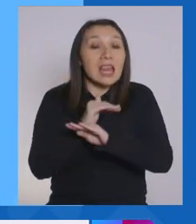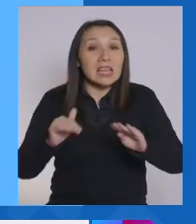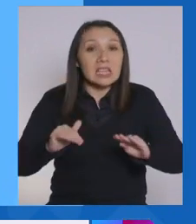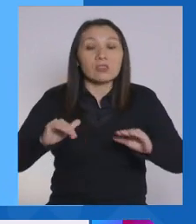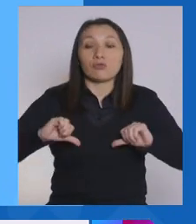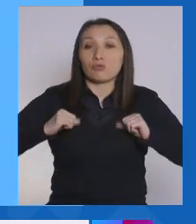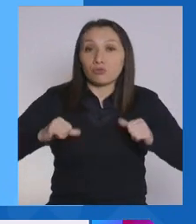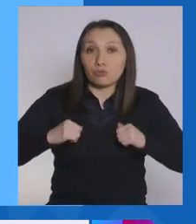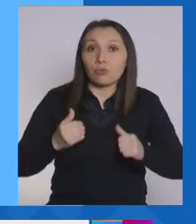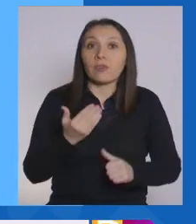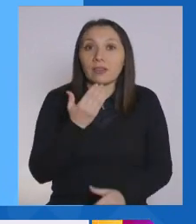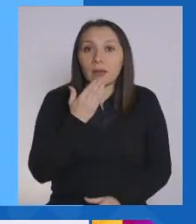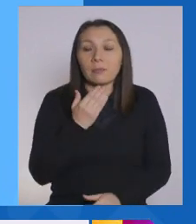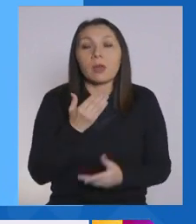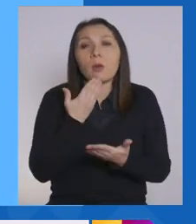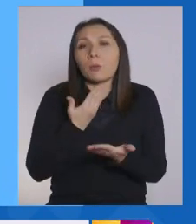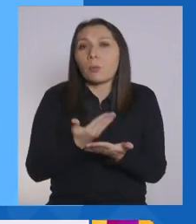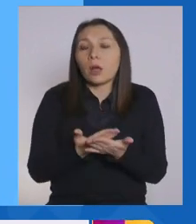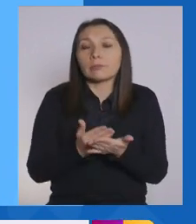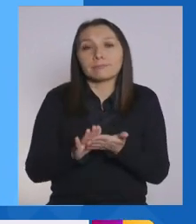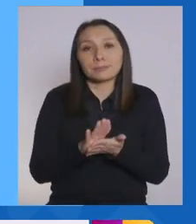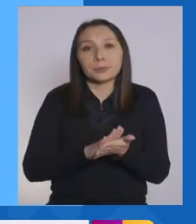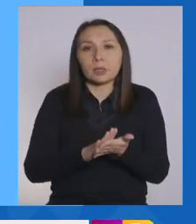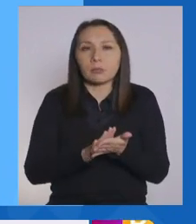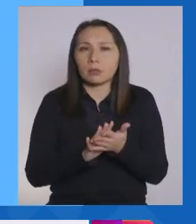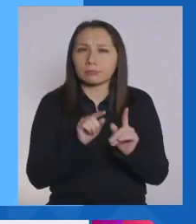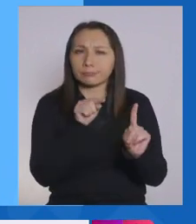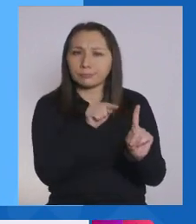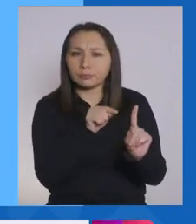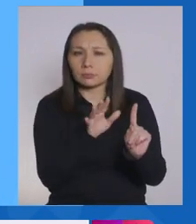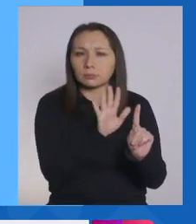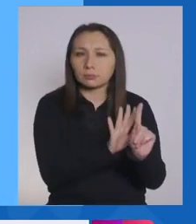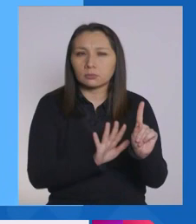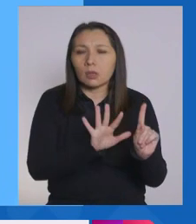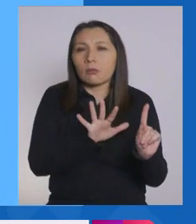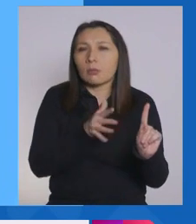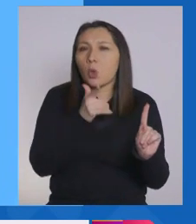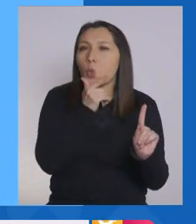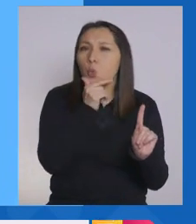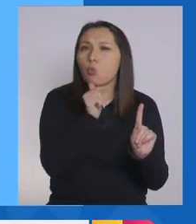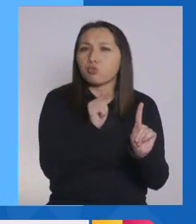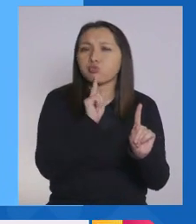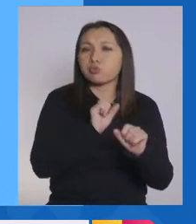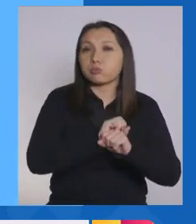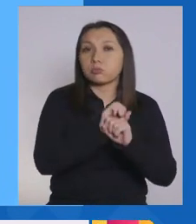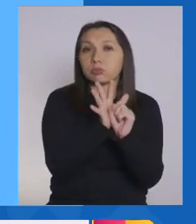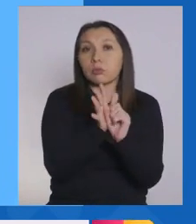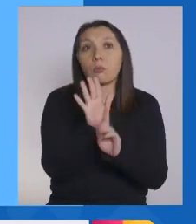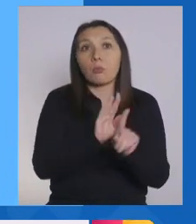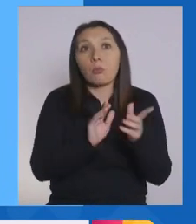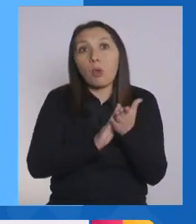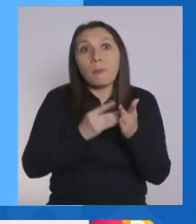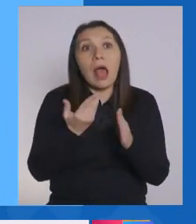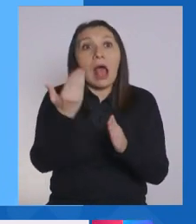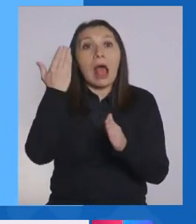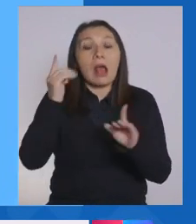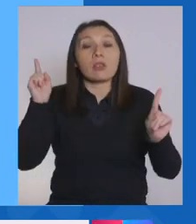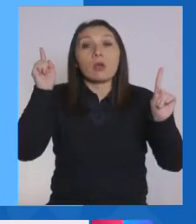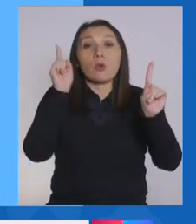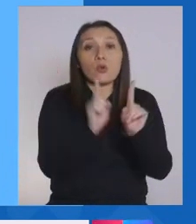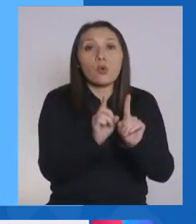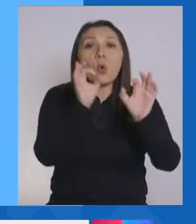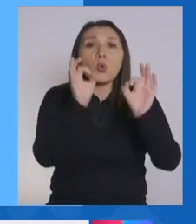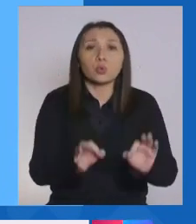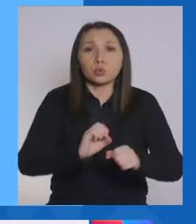adolescentes, que pueden ser un caso probable. Que puede ser un caso probable, o sea, si estuvieron con alguien, que fue